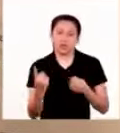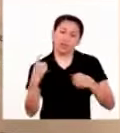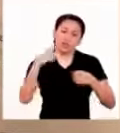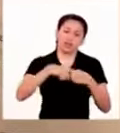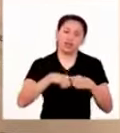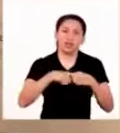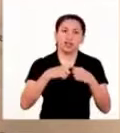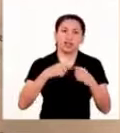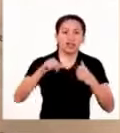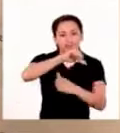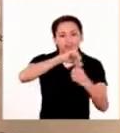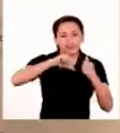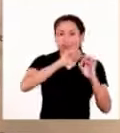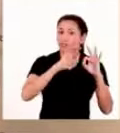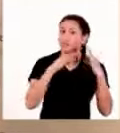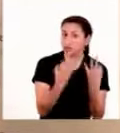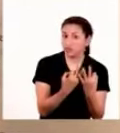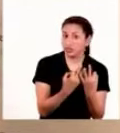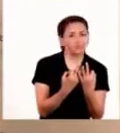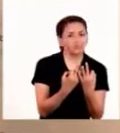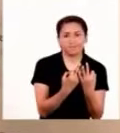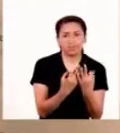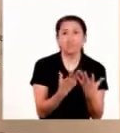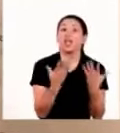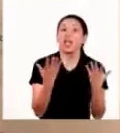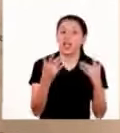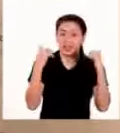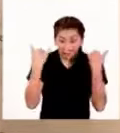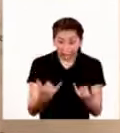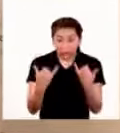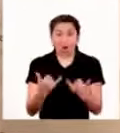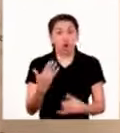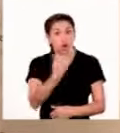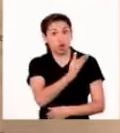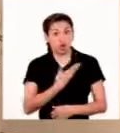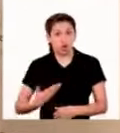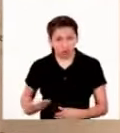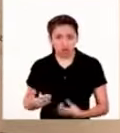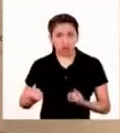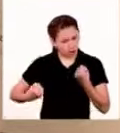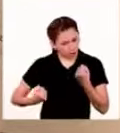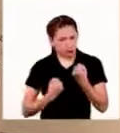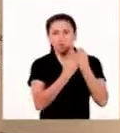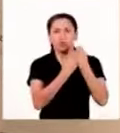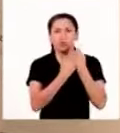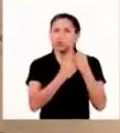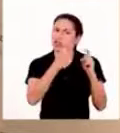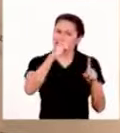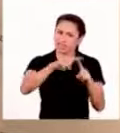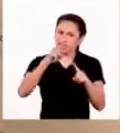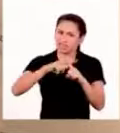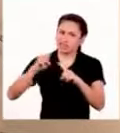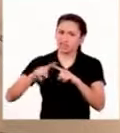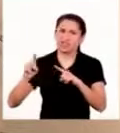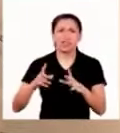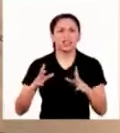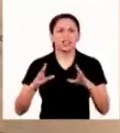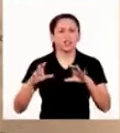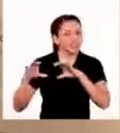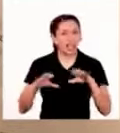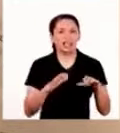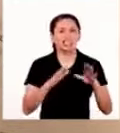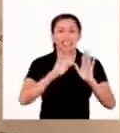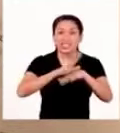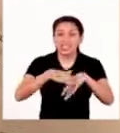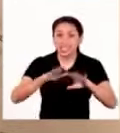activamente en nuestros sistemas familiares. Actualmente el Estado promueve acciones para todo tipo de público